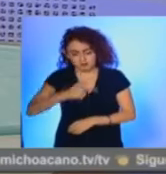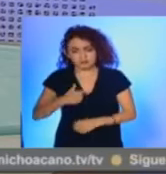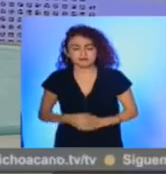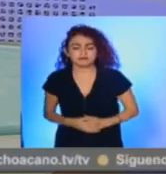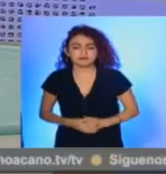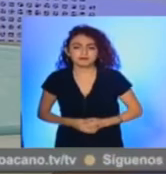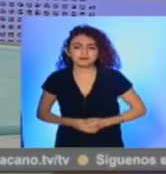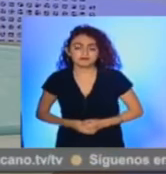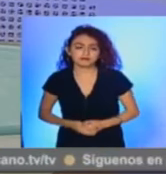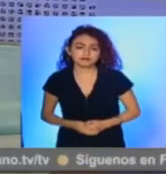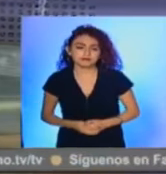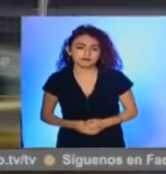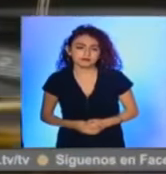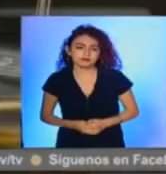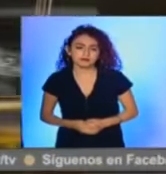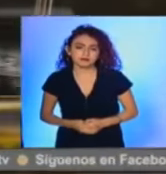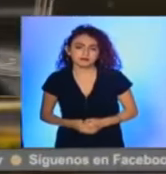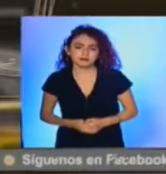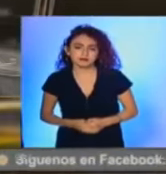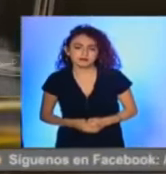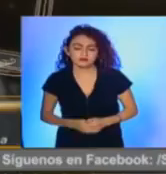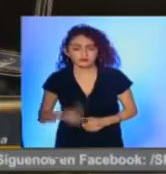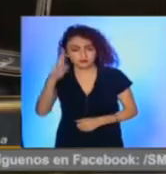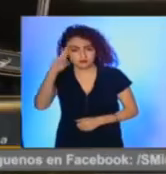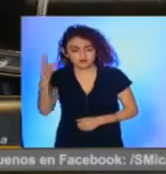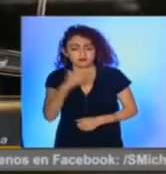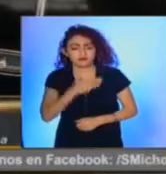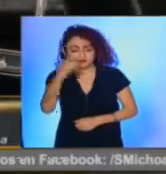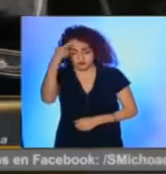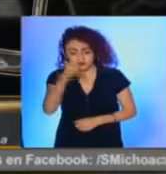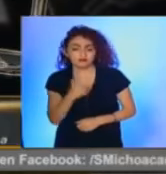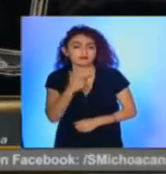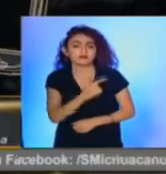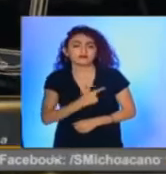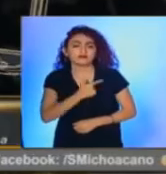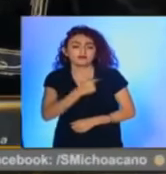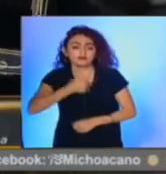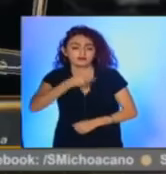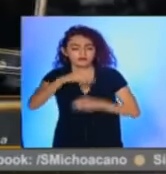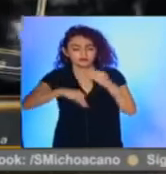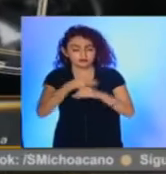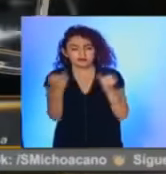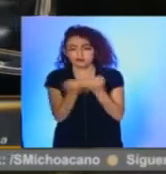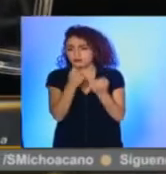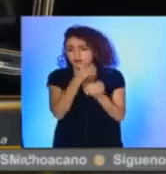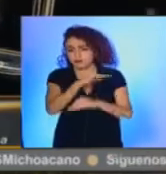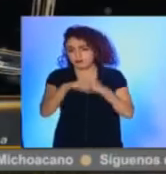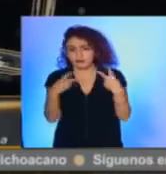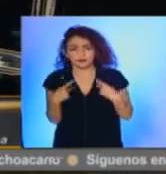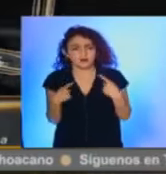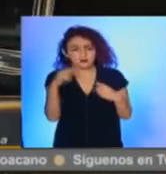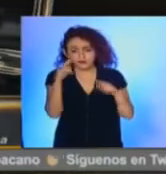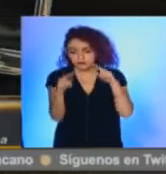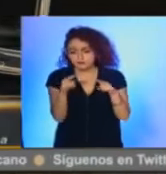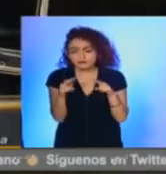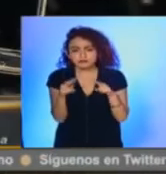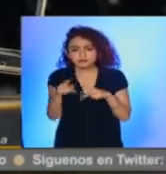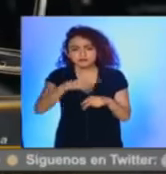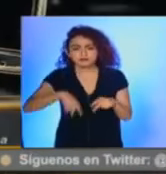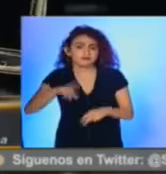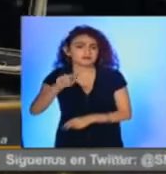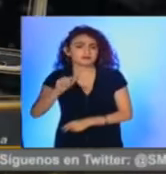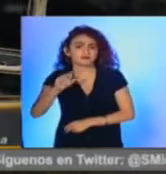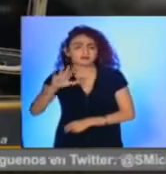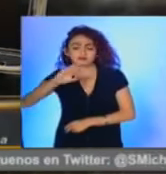escuchamos su reporte. ¿Qué tal, Erick? Buenas noches, con el gusto de saludarte igualmente a nuestro auditorio. El